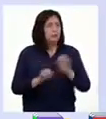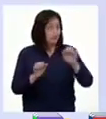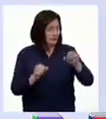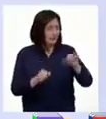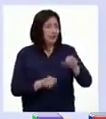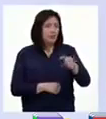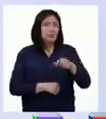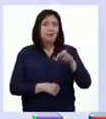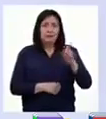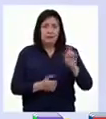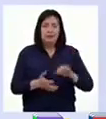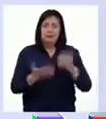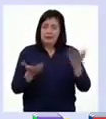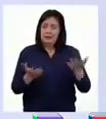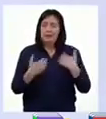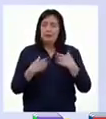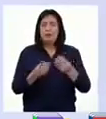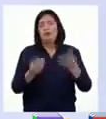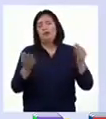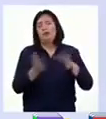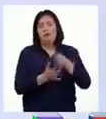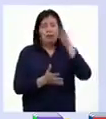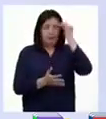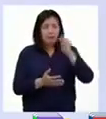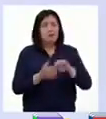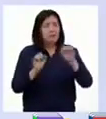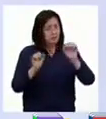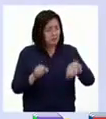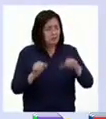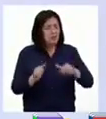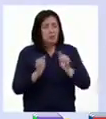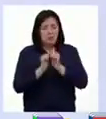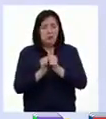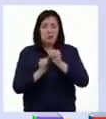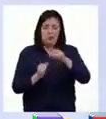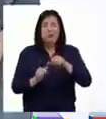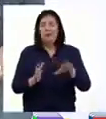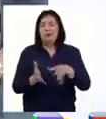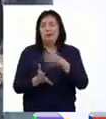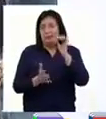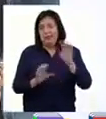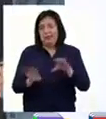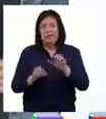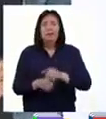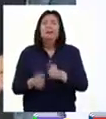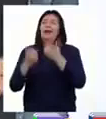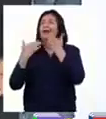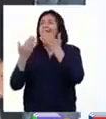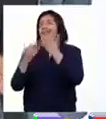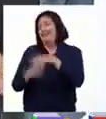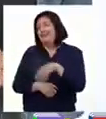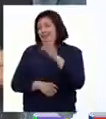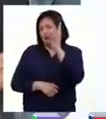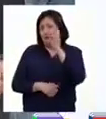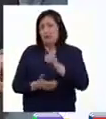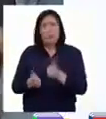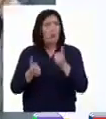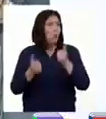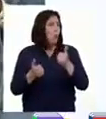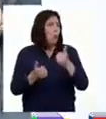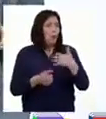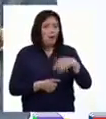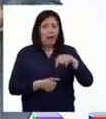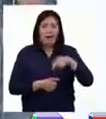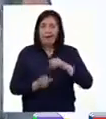Sí, Patricia, tenemos aún mucho por aprender y vamos a hacerlo juntas y juntos. Gracias por todo, profesora. Ha sido una